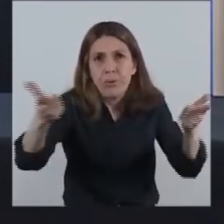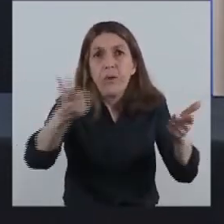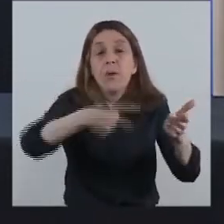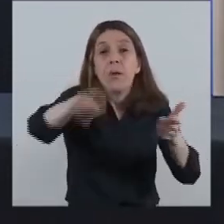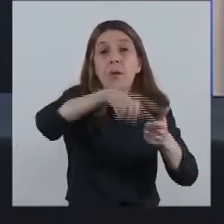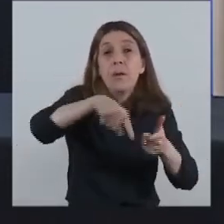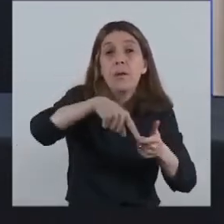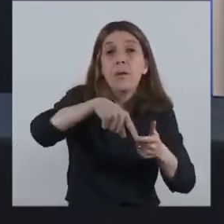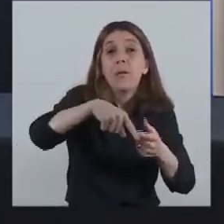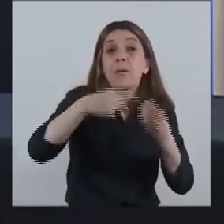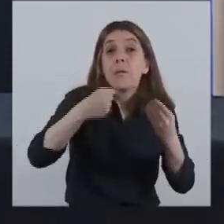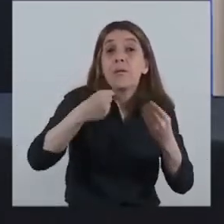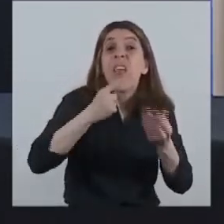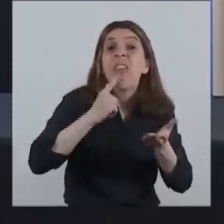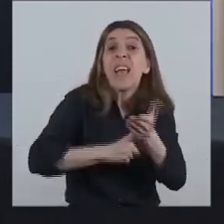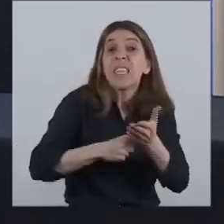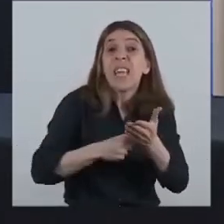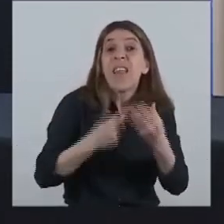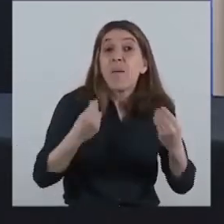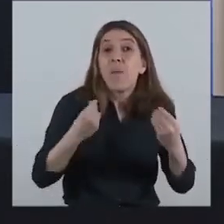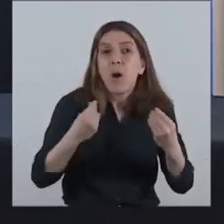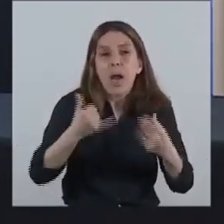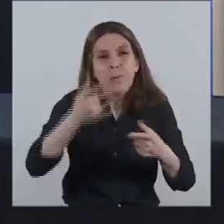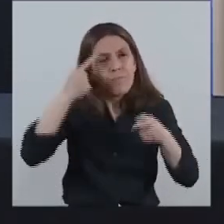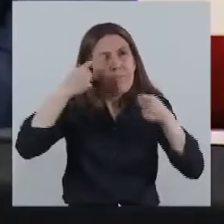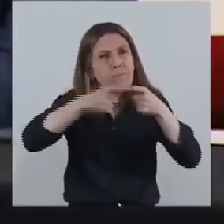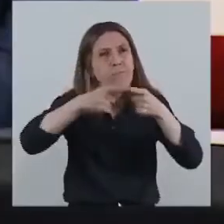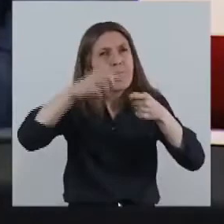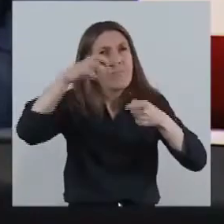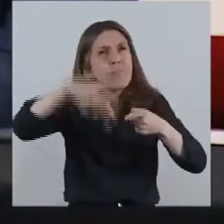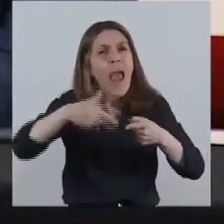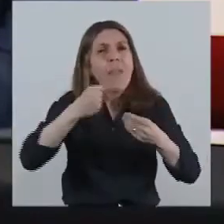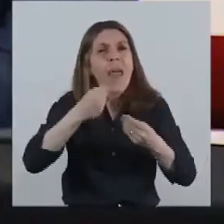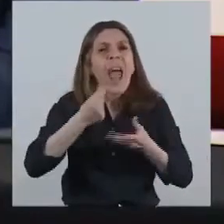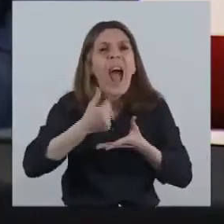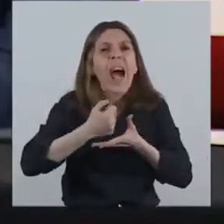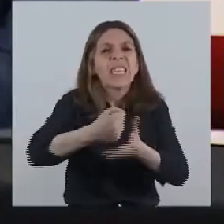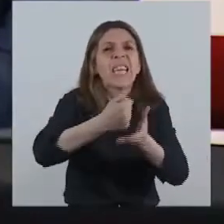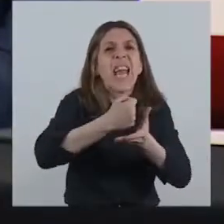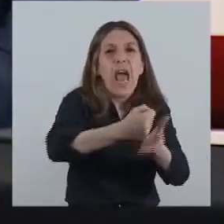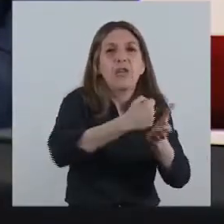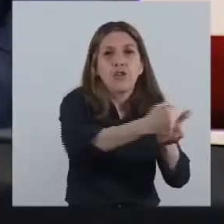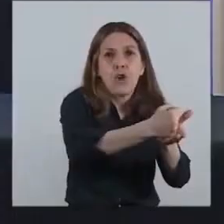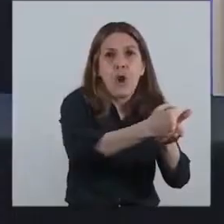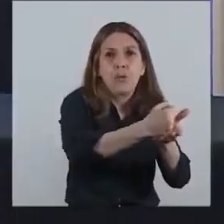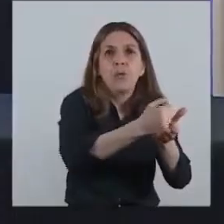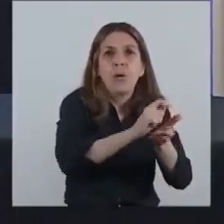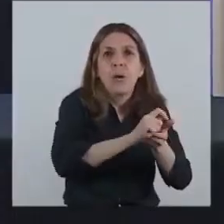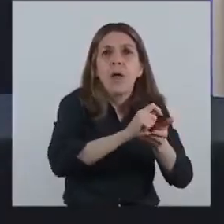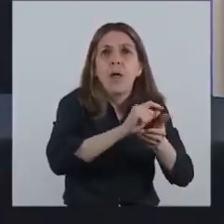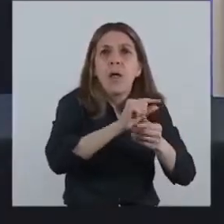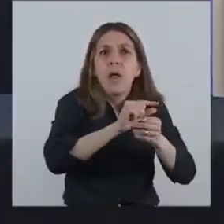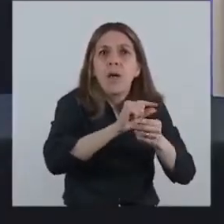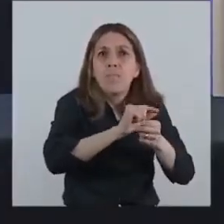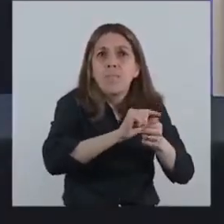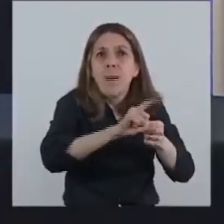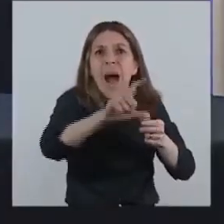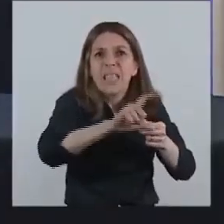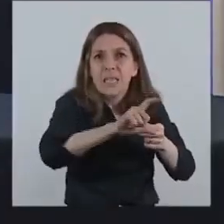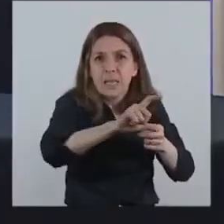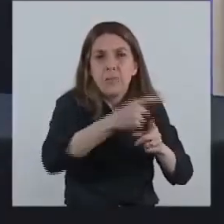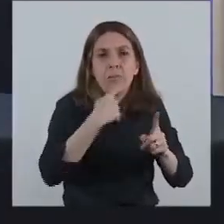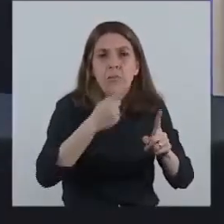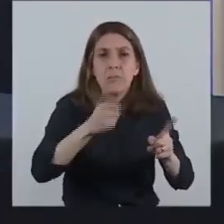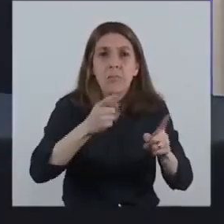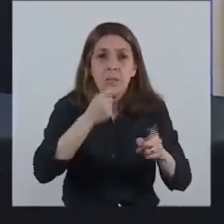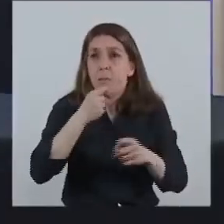se basa en un criterio de asignación que es estrictamente progresivo. Las compensaciones